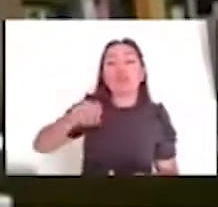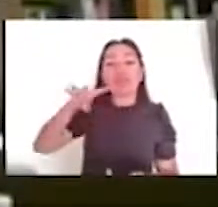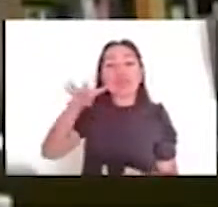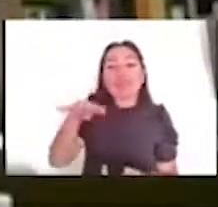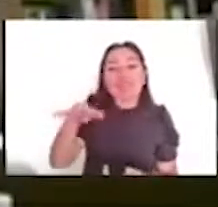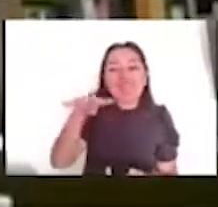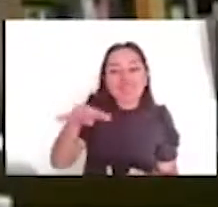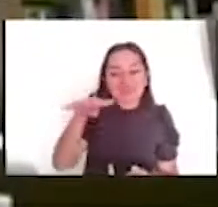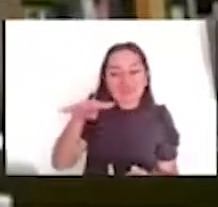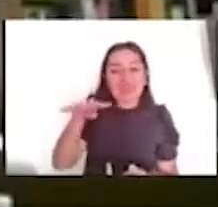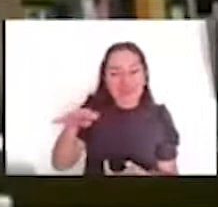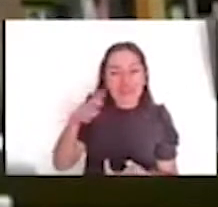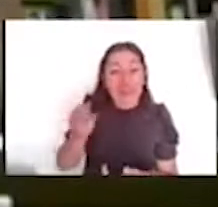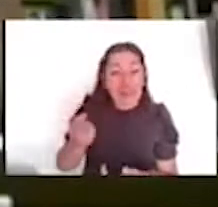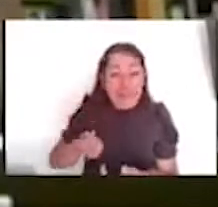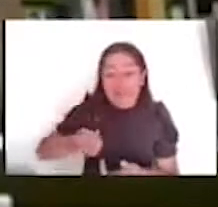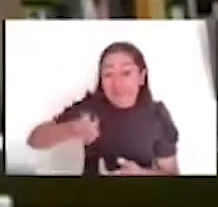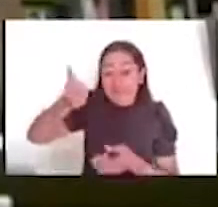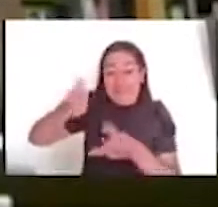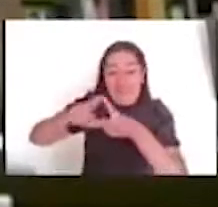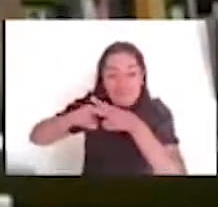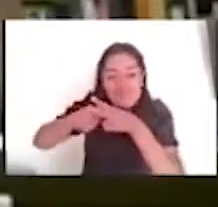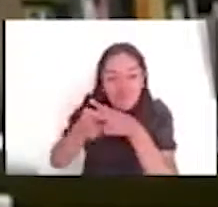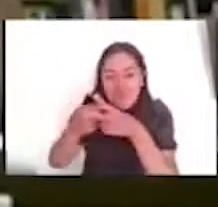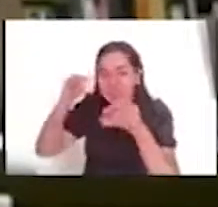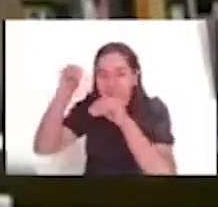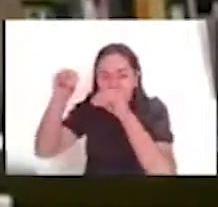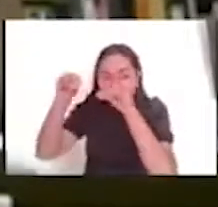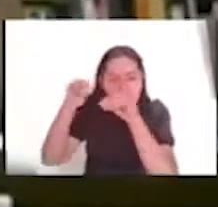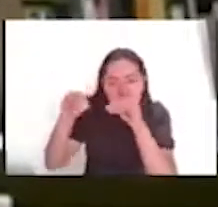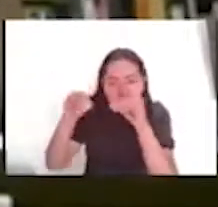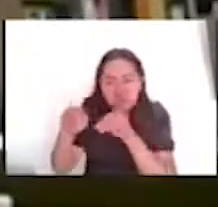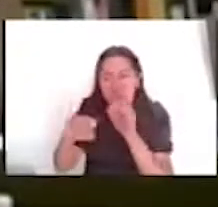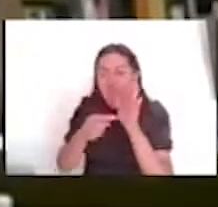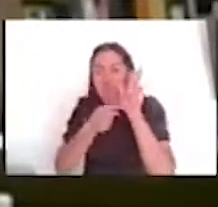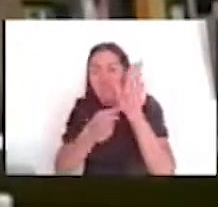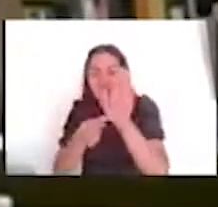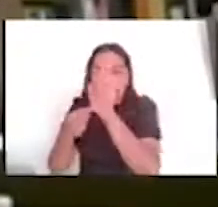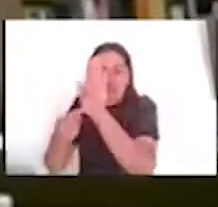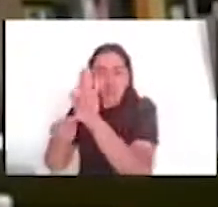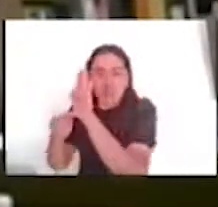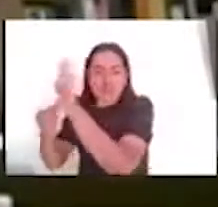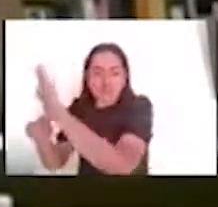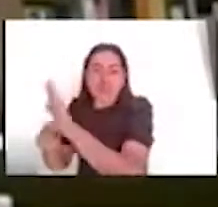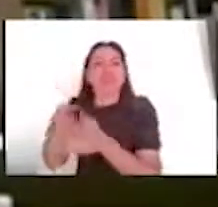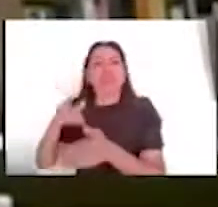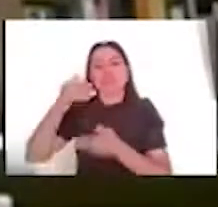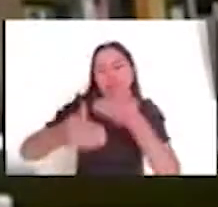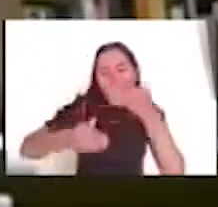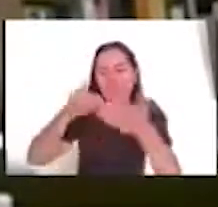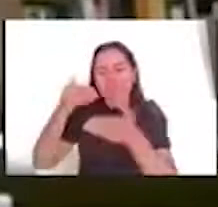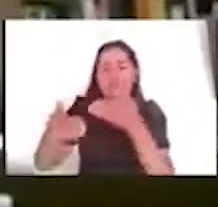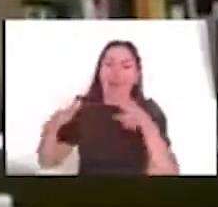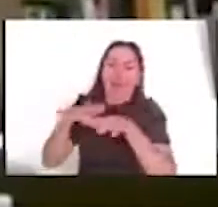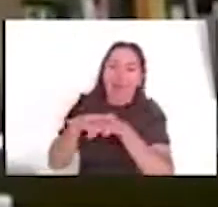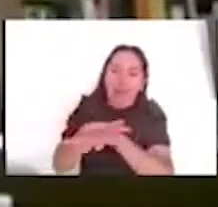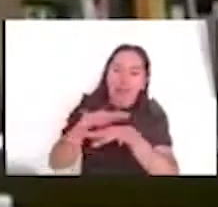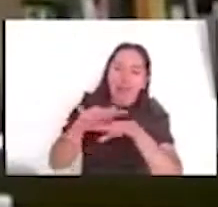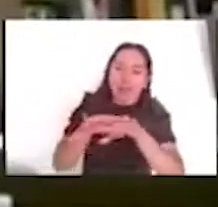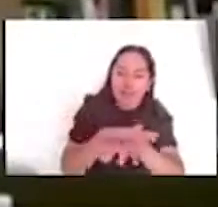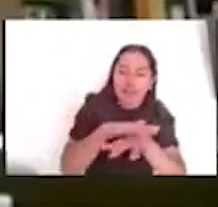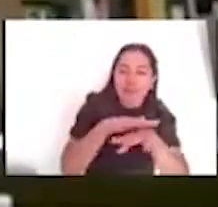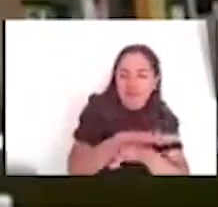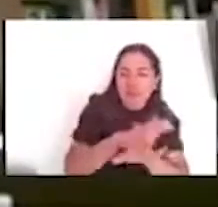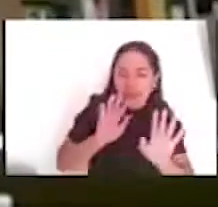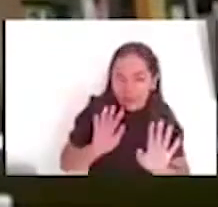empiezan a, a, este, hacer estas primeras exhibiciones, primero tuvo un nombre, posteriormente fue cambiando, y, pues,